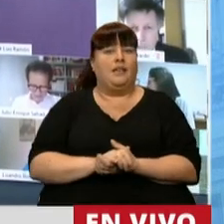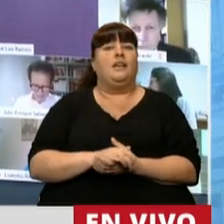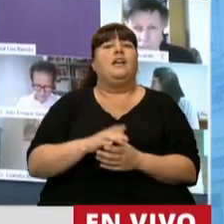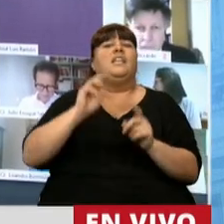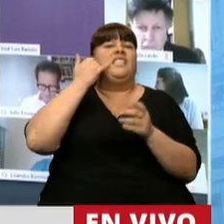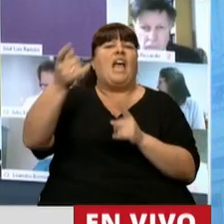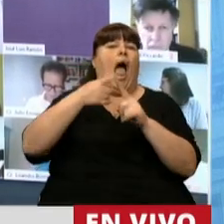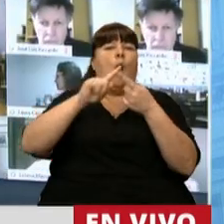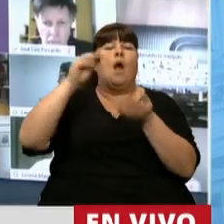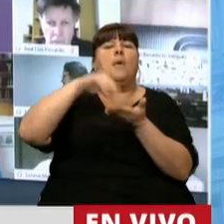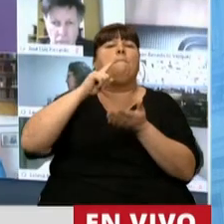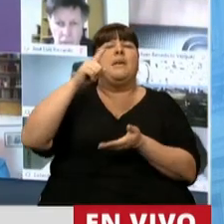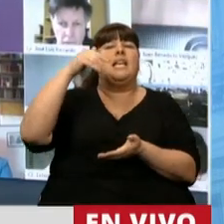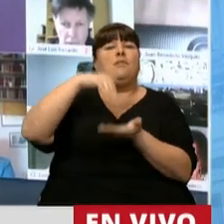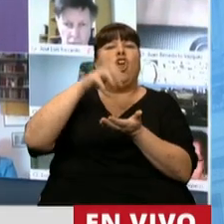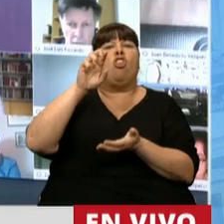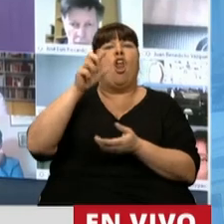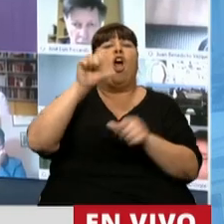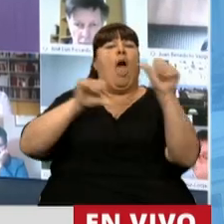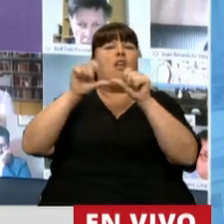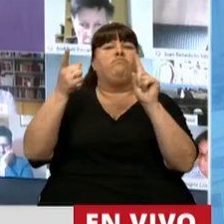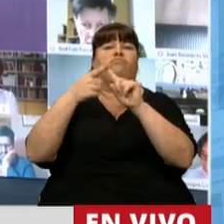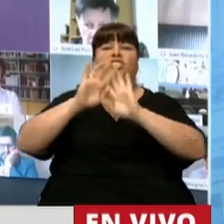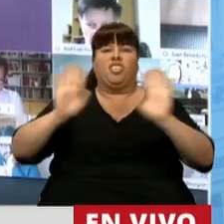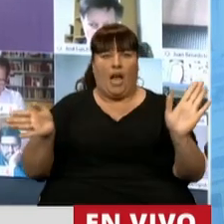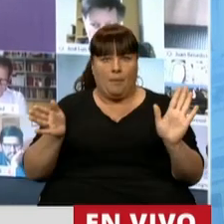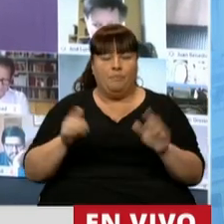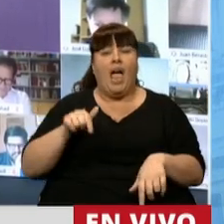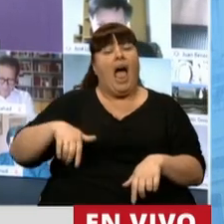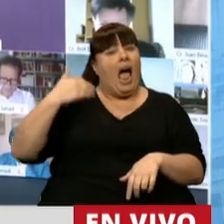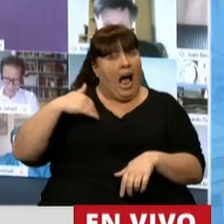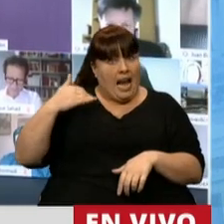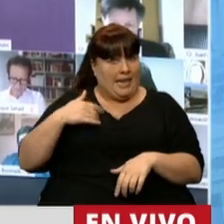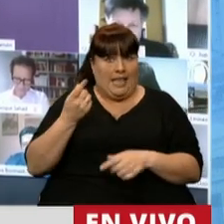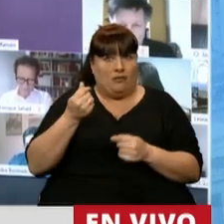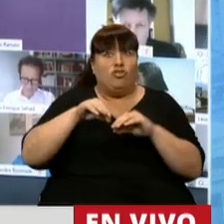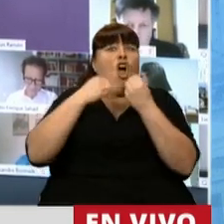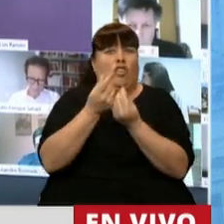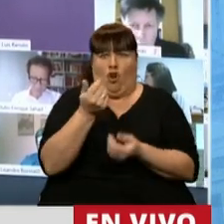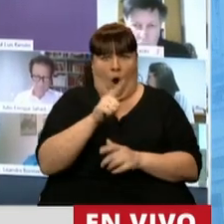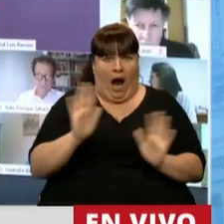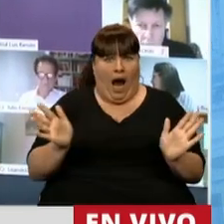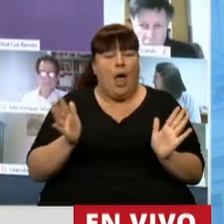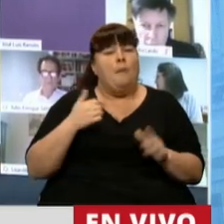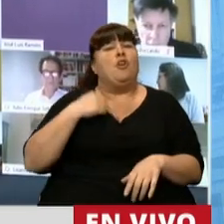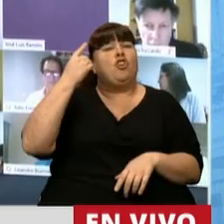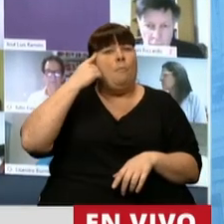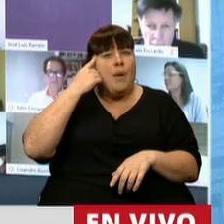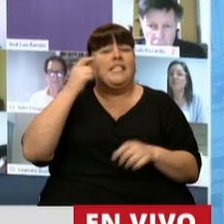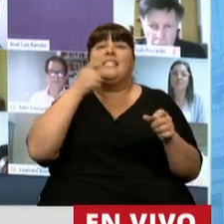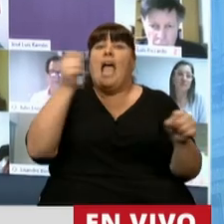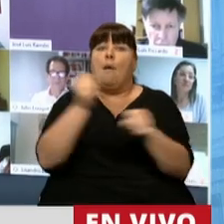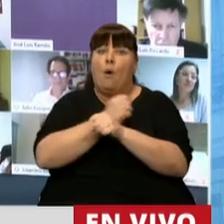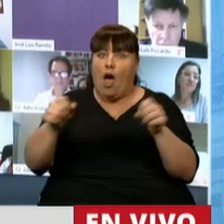cerrado convenios ya por 1.000 millones de dólares con los laboratorios. Nuestro país no cuenta con esas sumas de dinero, pero creemos que con la